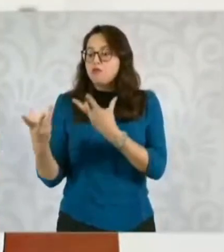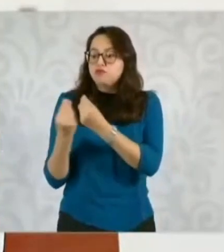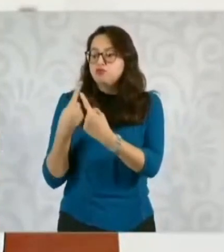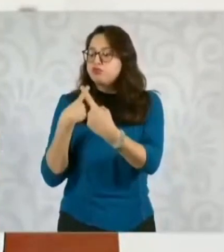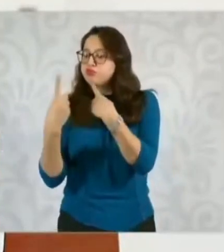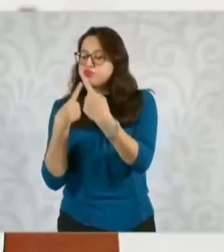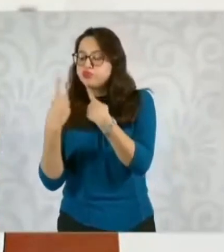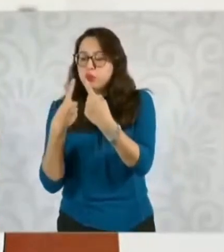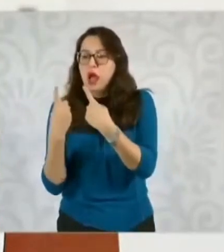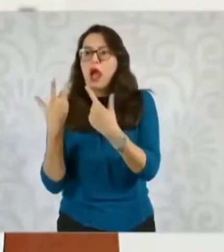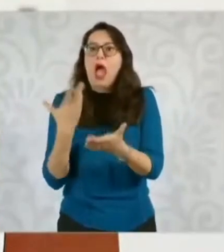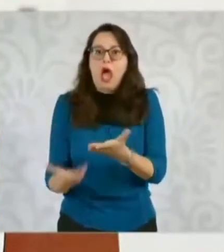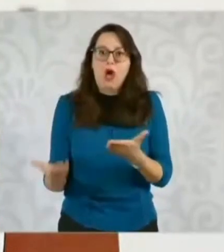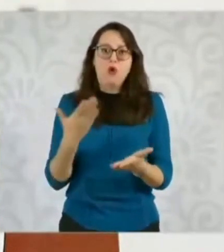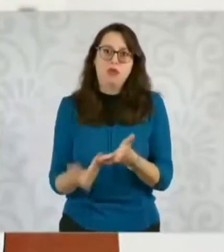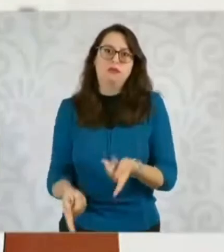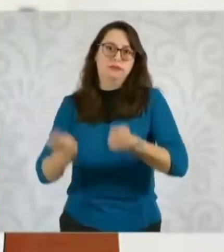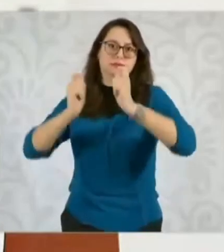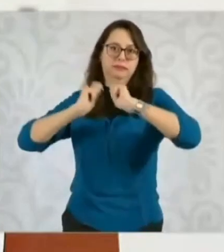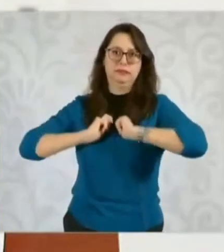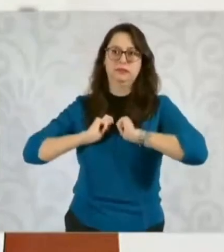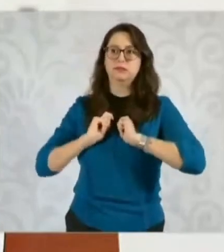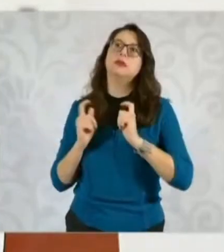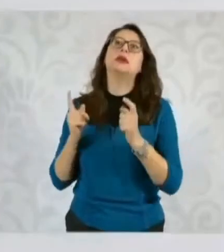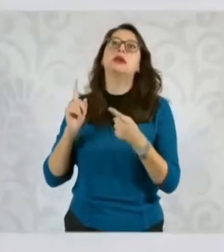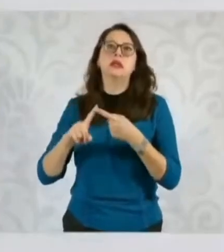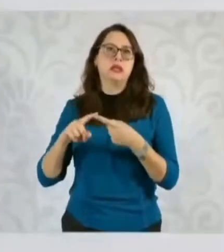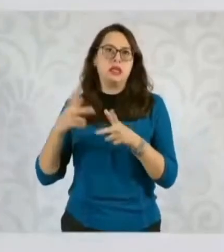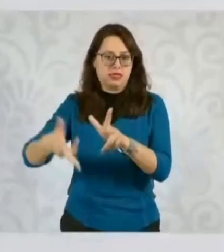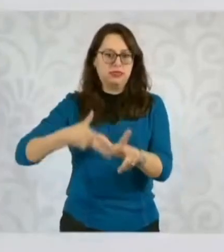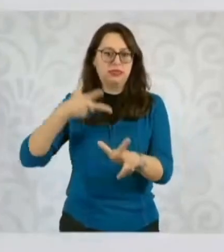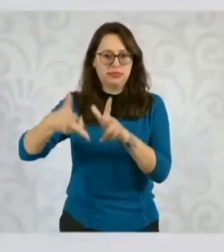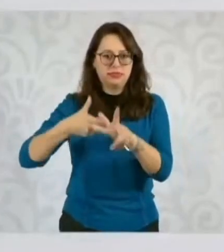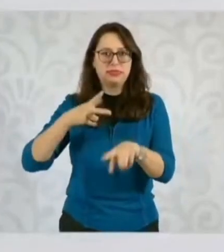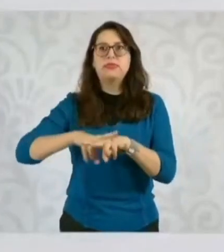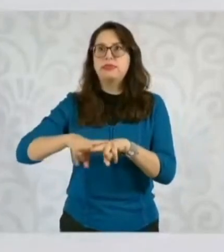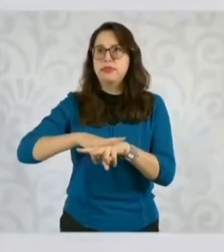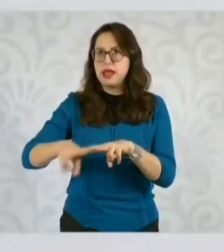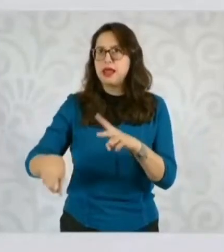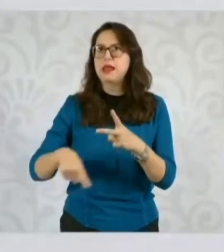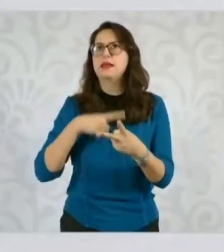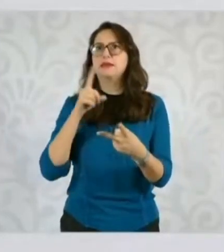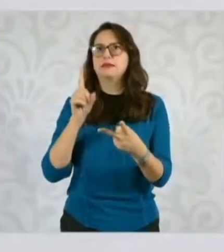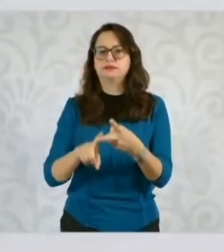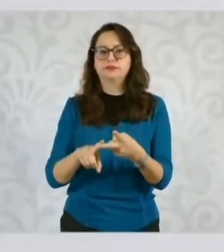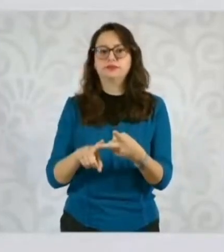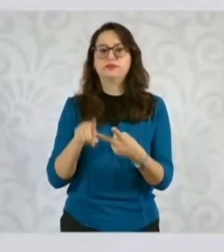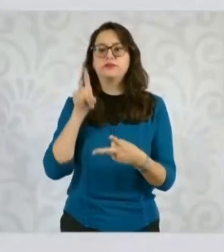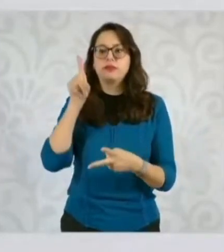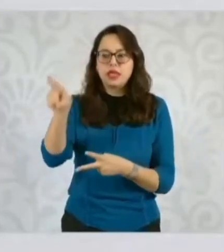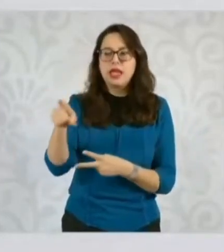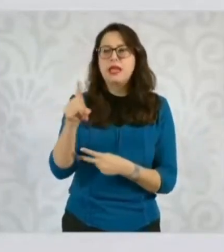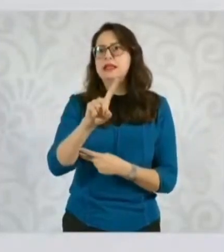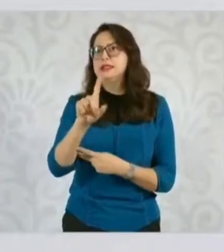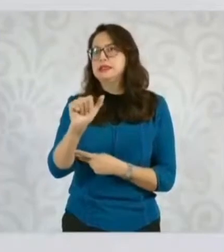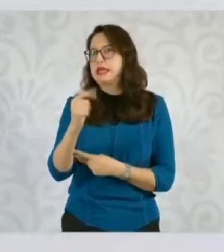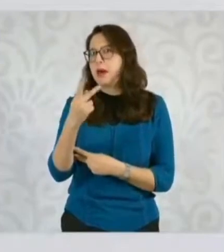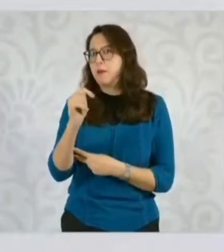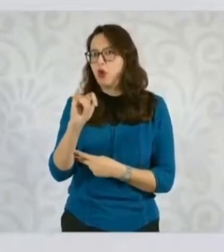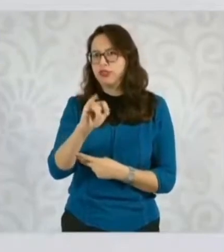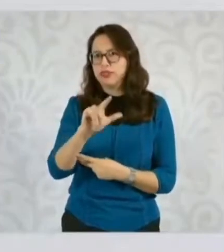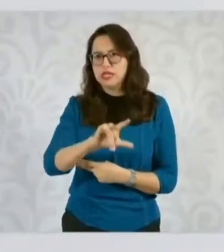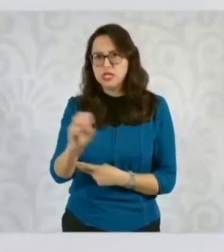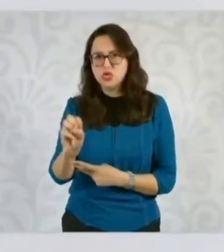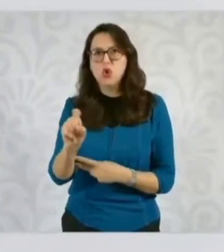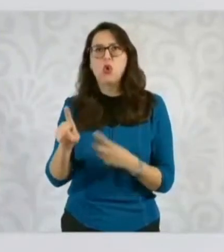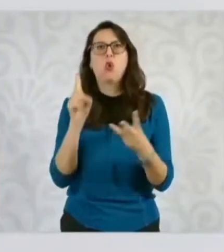tren, está obviamente la pereza El Zapotillo, me platicó